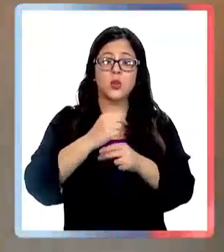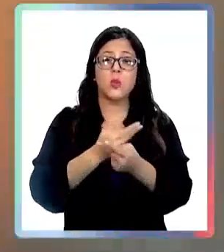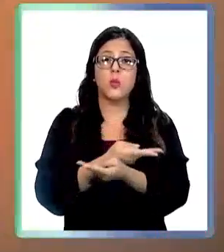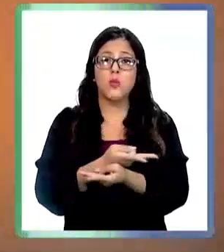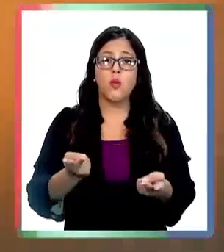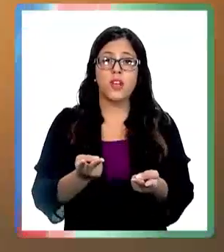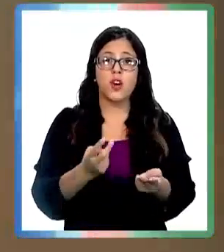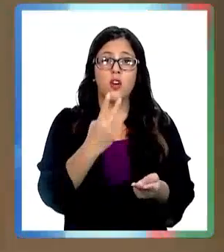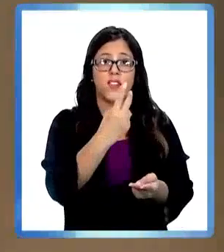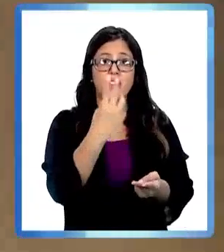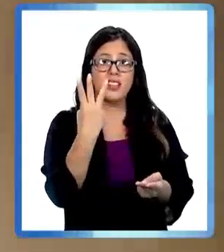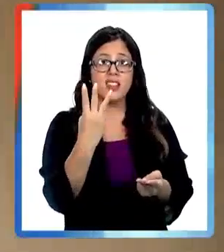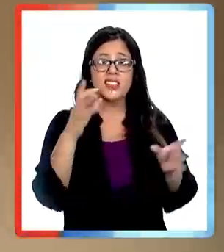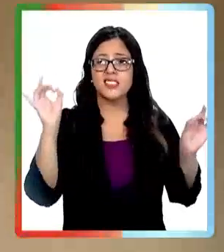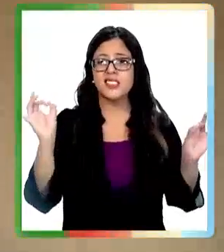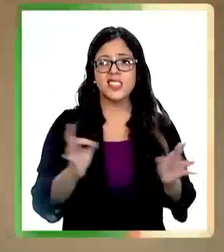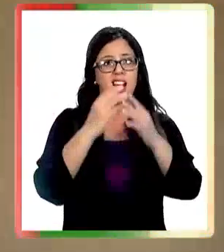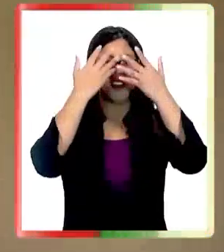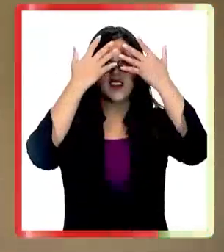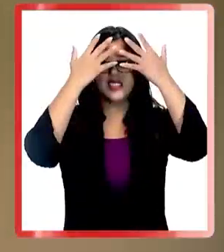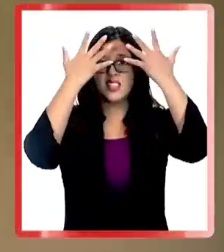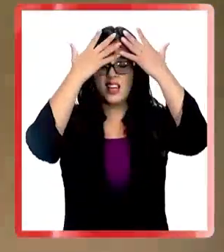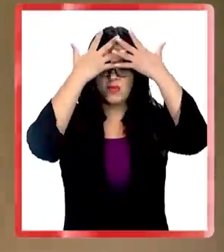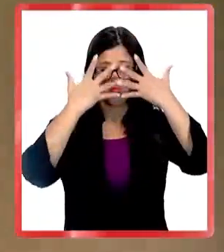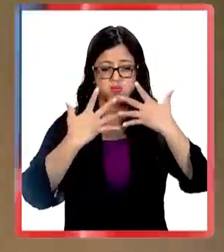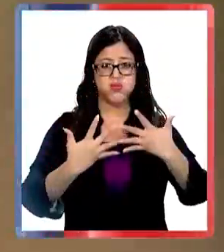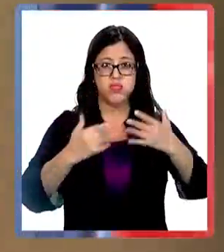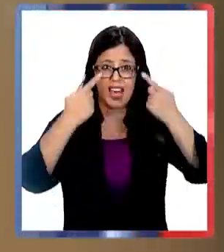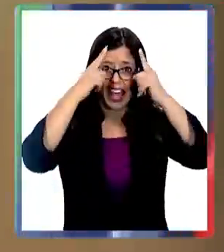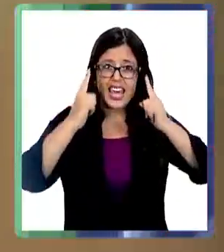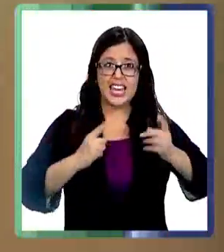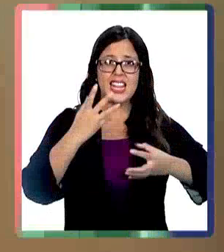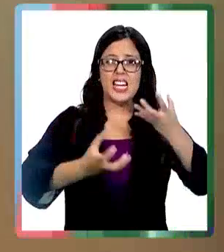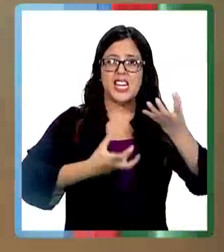públicos. 23 de ellas tienen graves quemaduras.